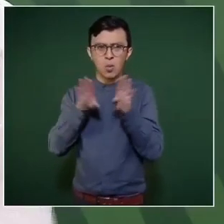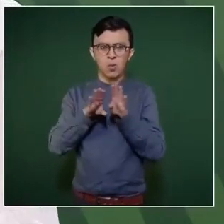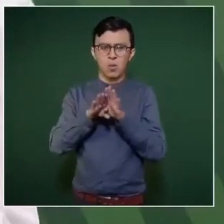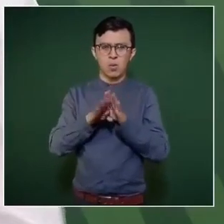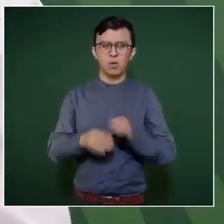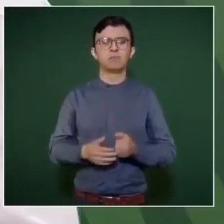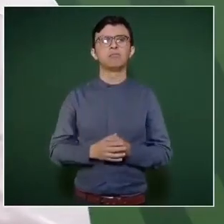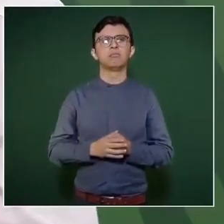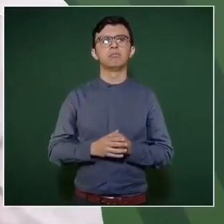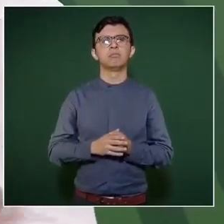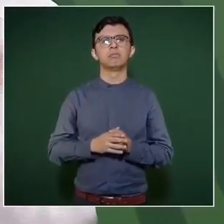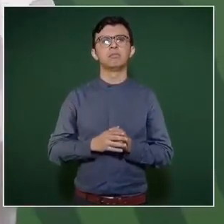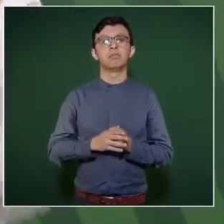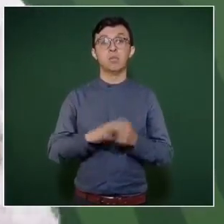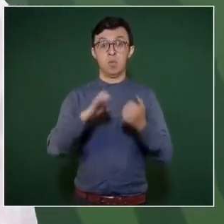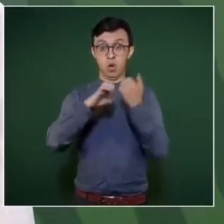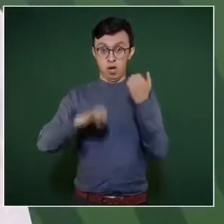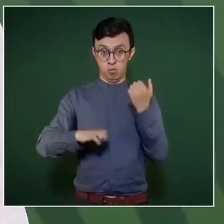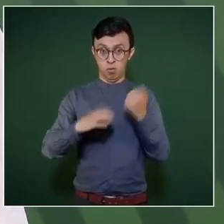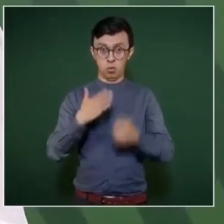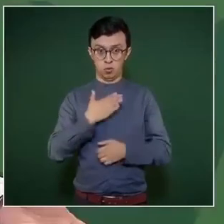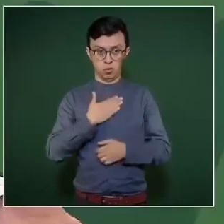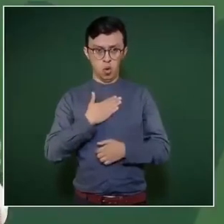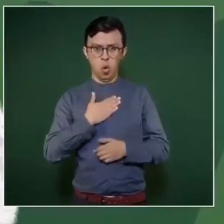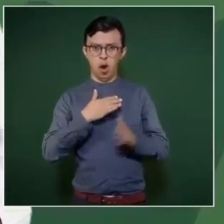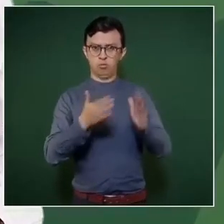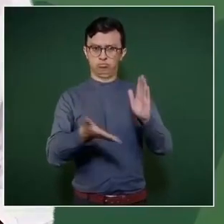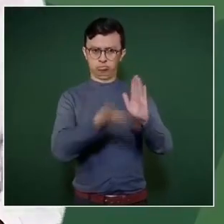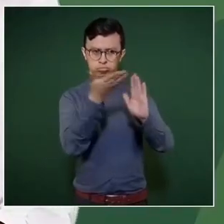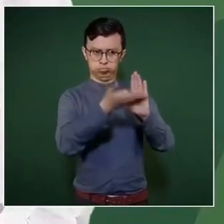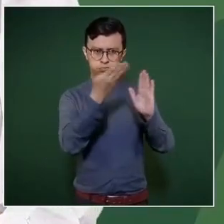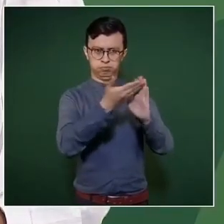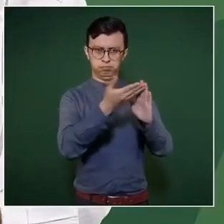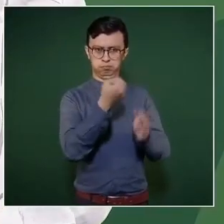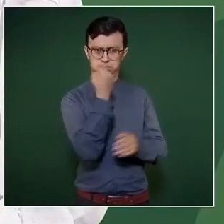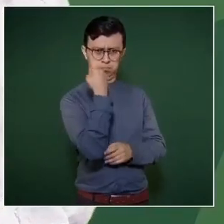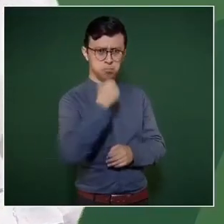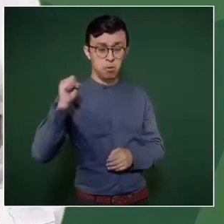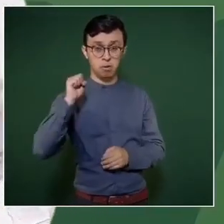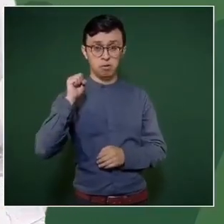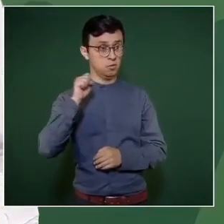Si no soy albañil, ¿cómo voy a pegar